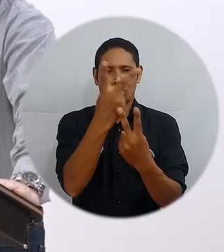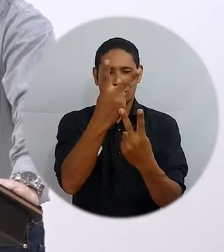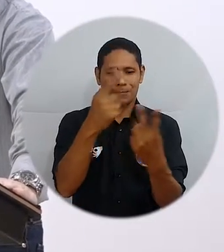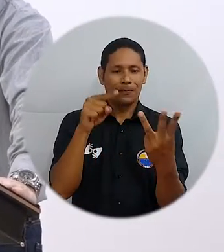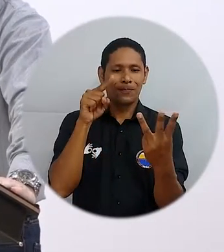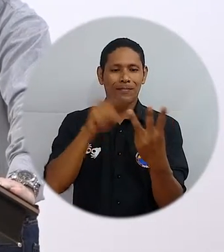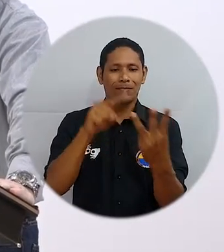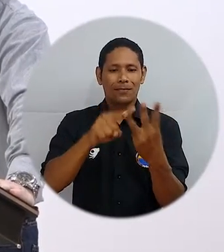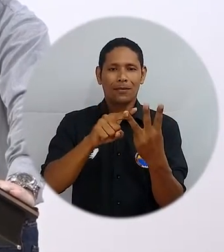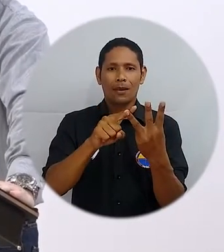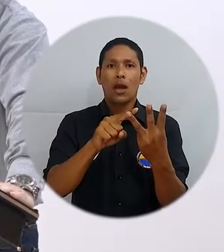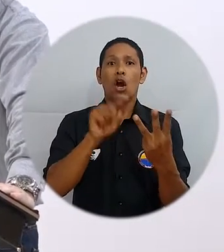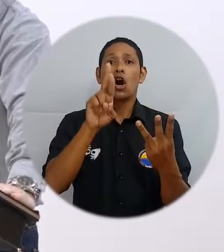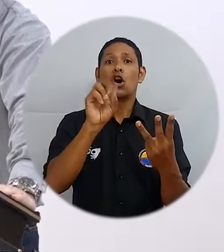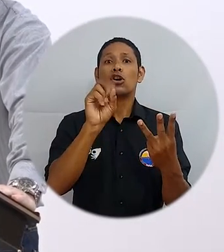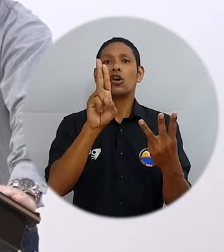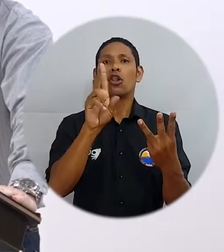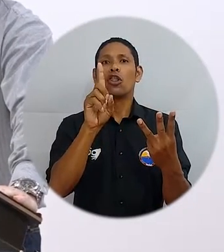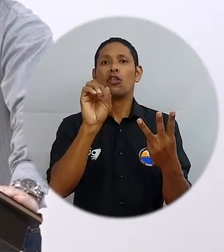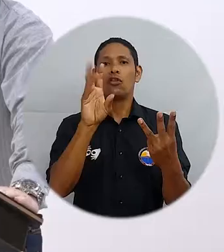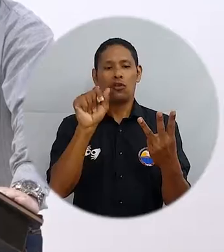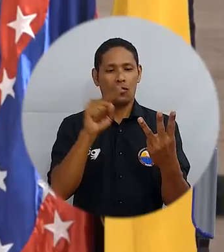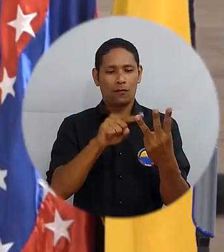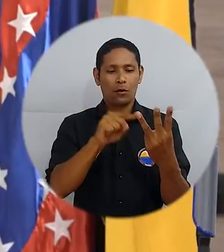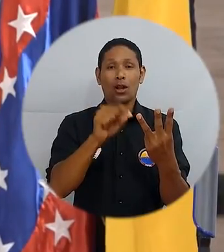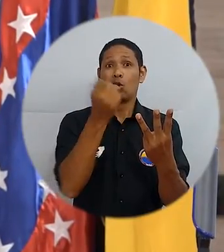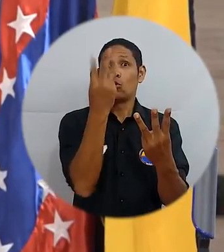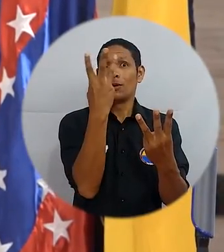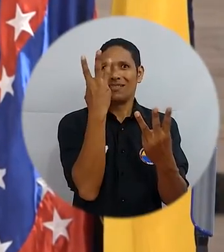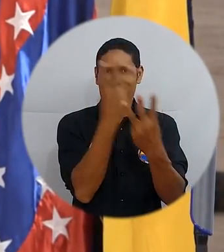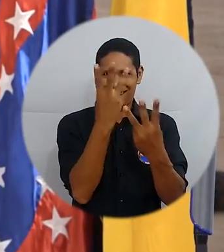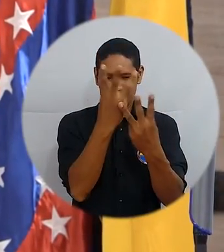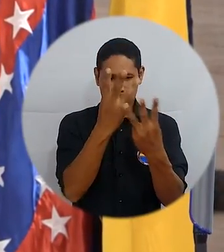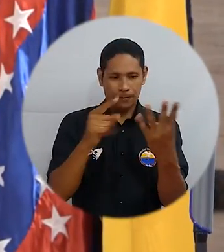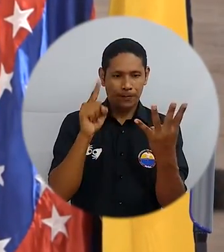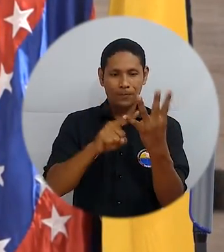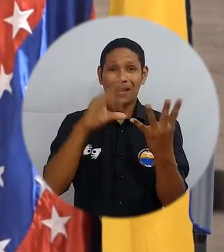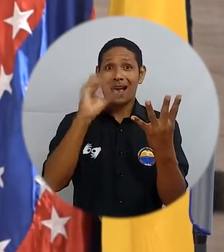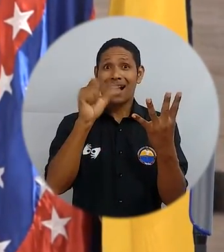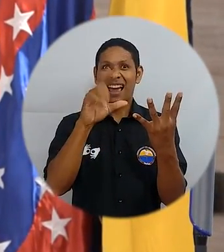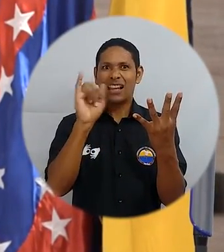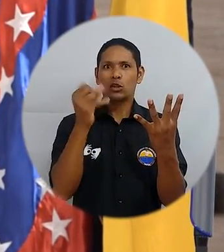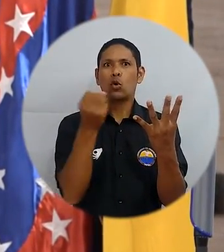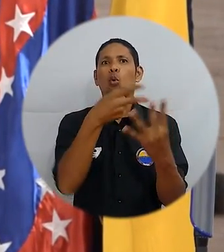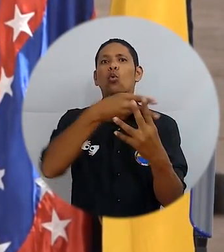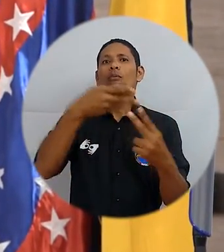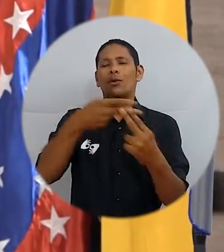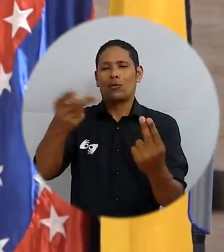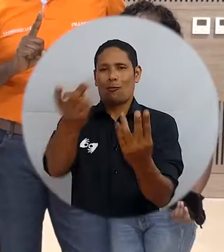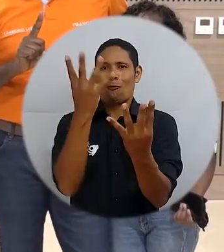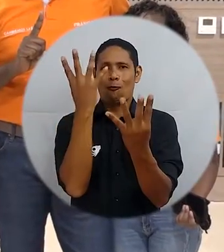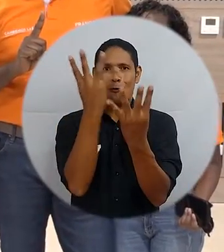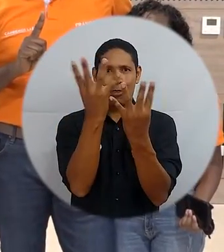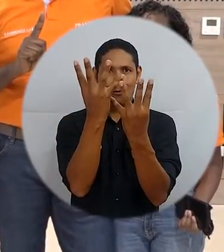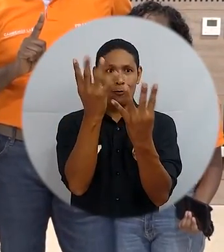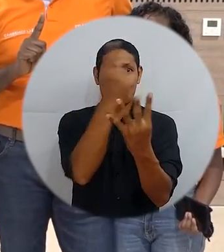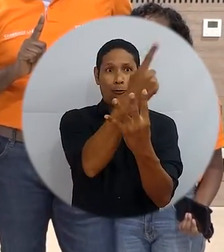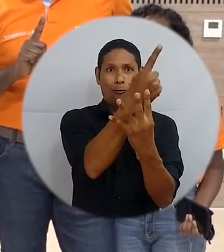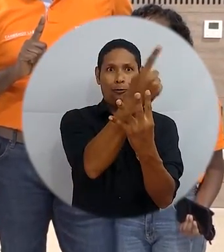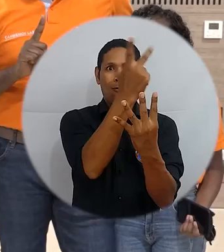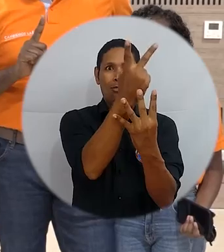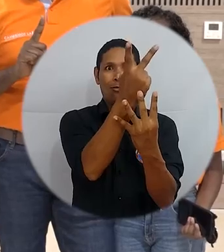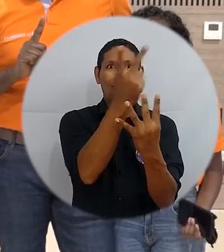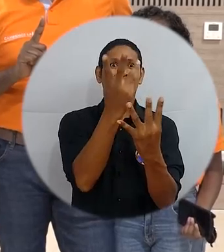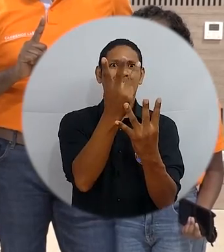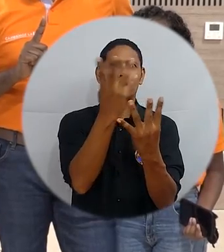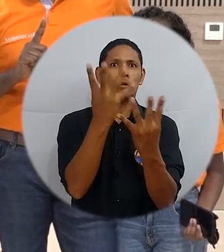Rodolfo Enrique Sosa Gómez, con el número 3, y Calisto Liñán Felipe, con el número 4. Los números para